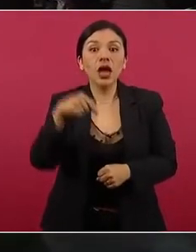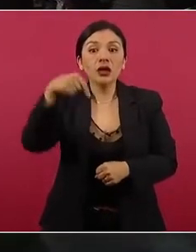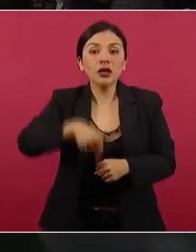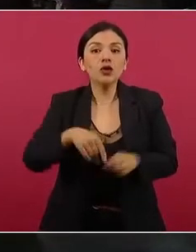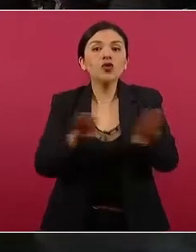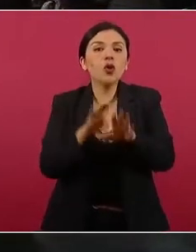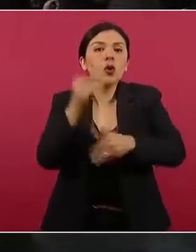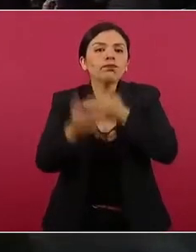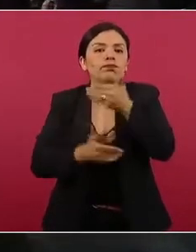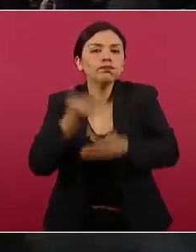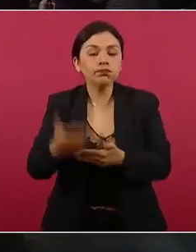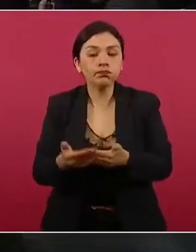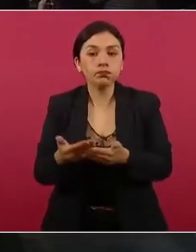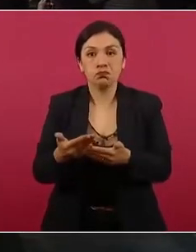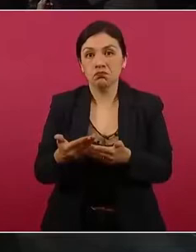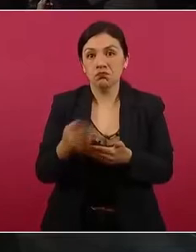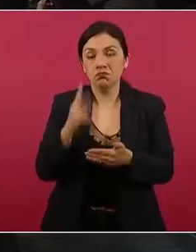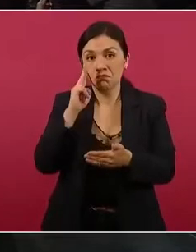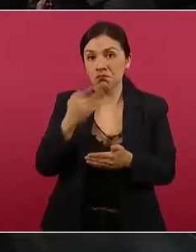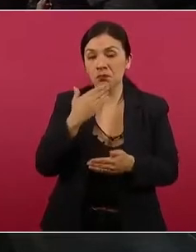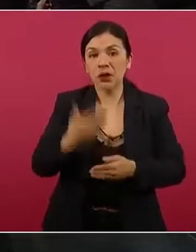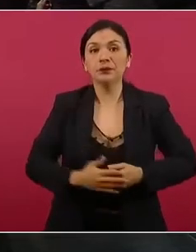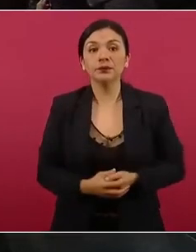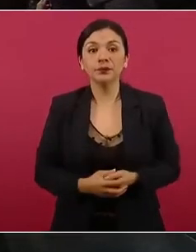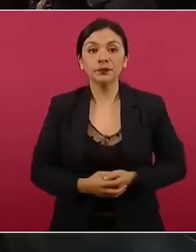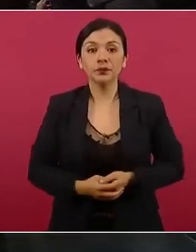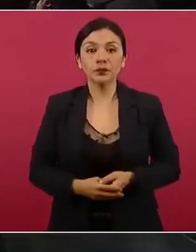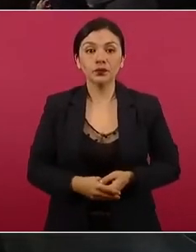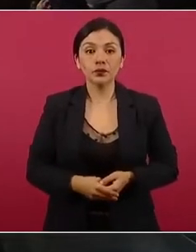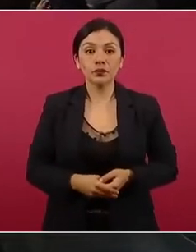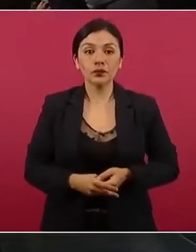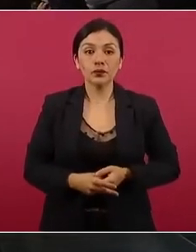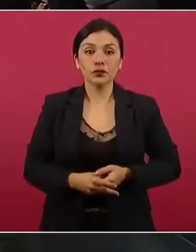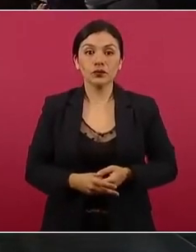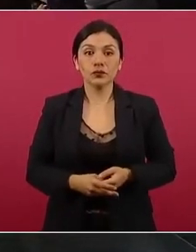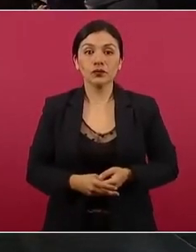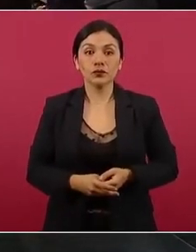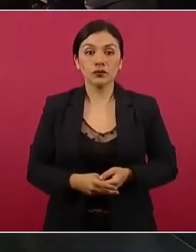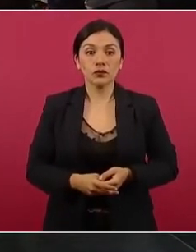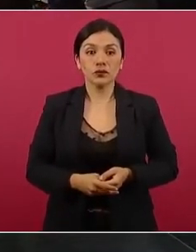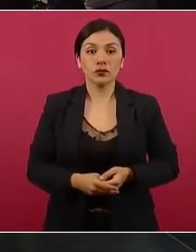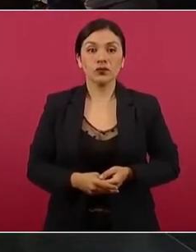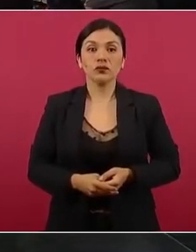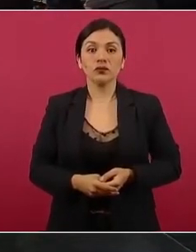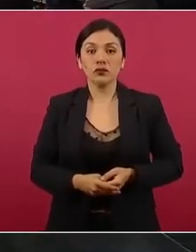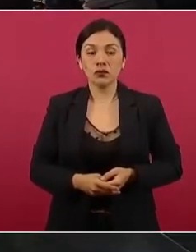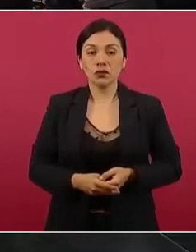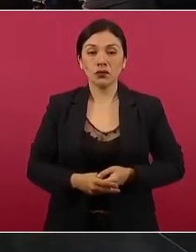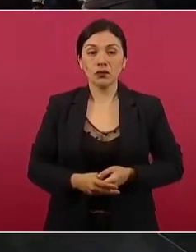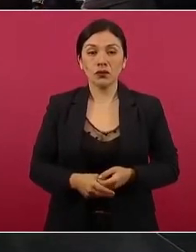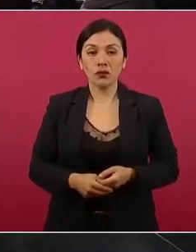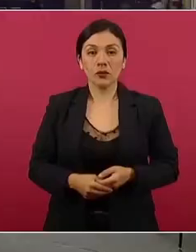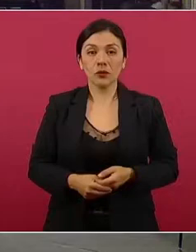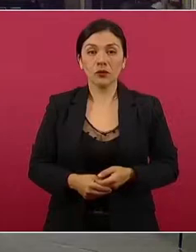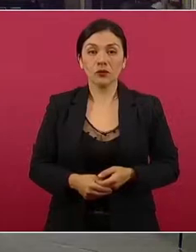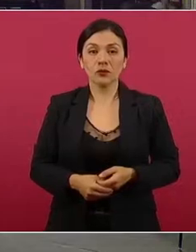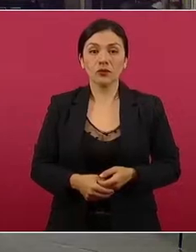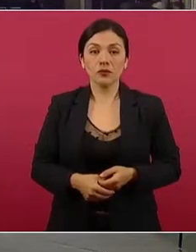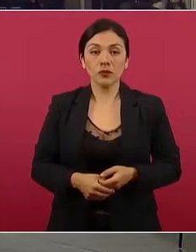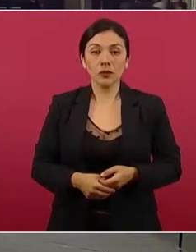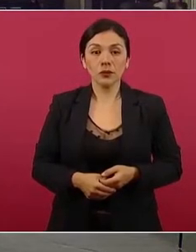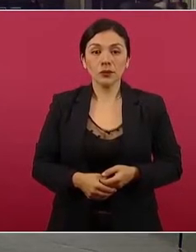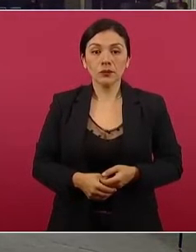y ayuda para que